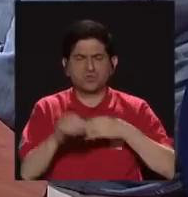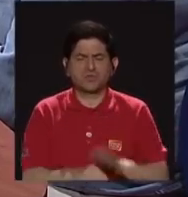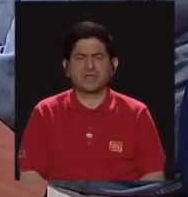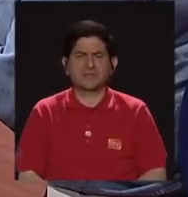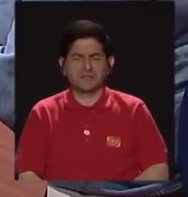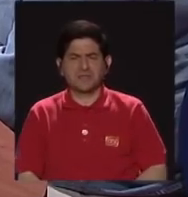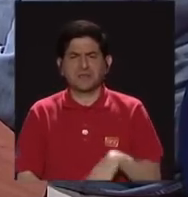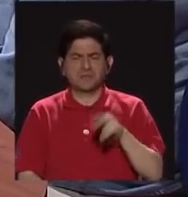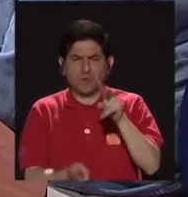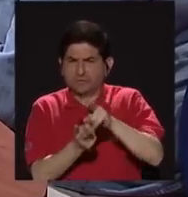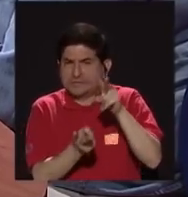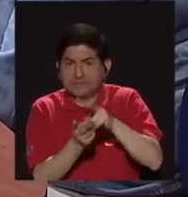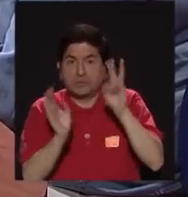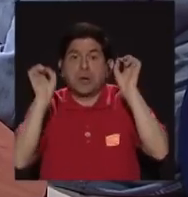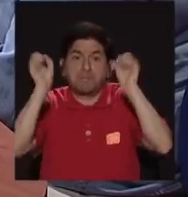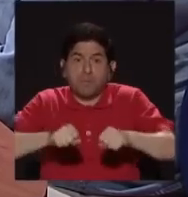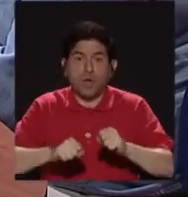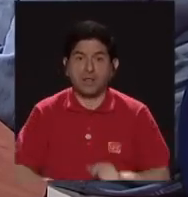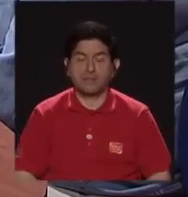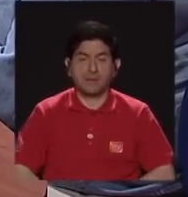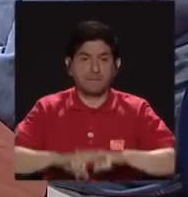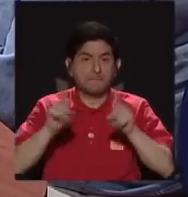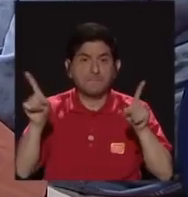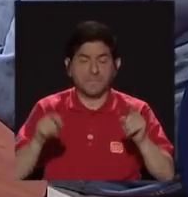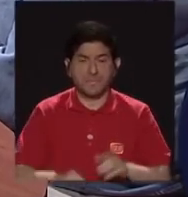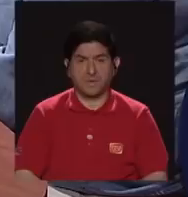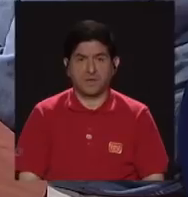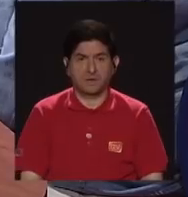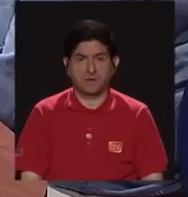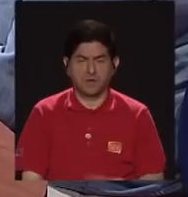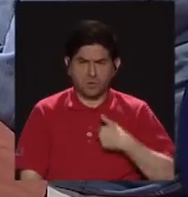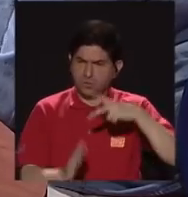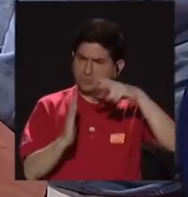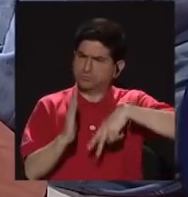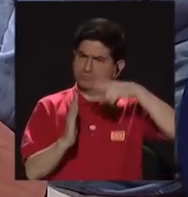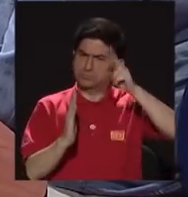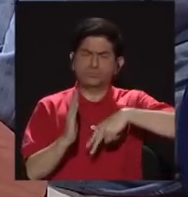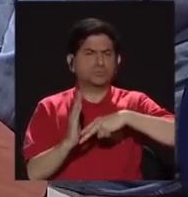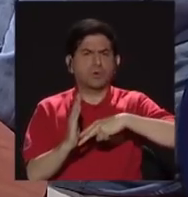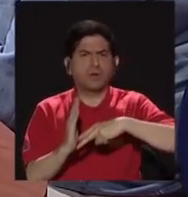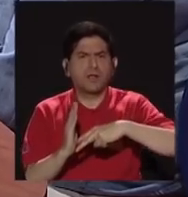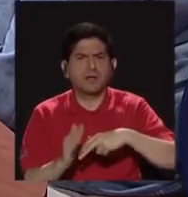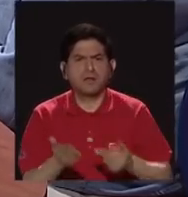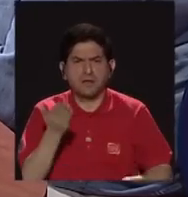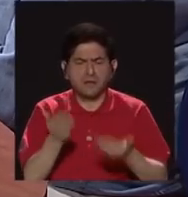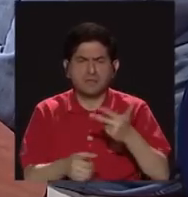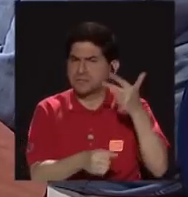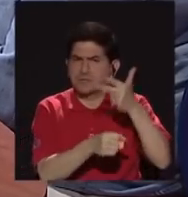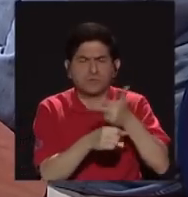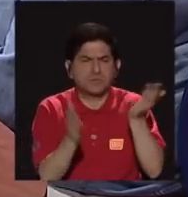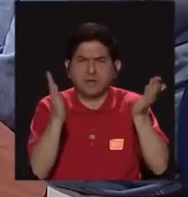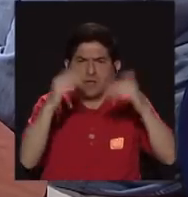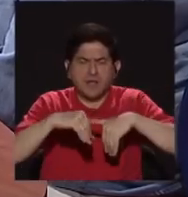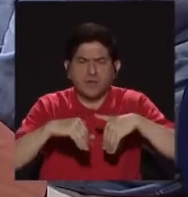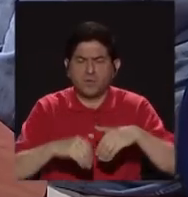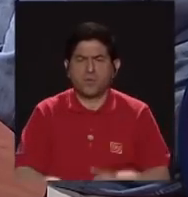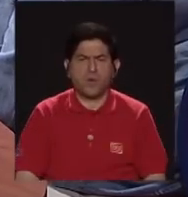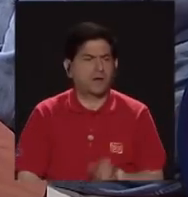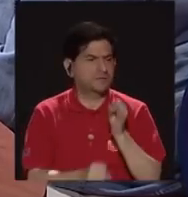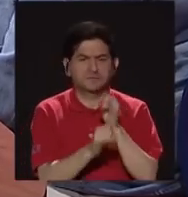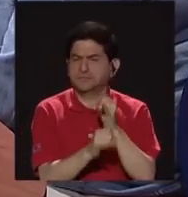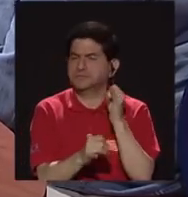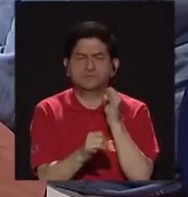¿verdad? Y no hay todavía, según leí, en Guatemala, una